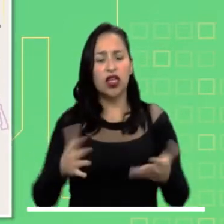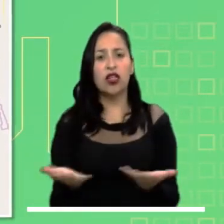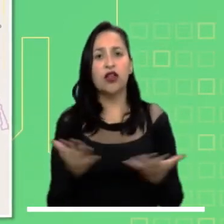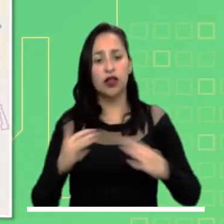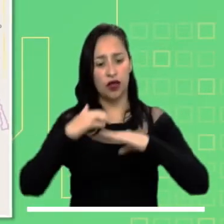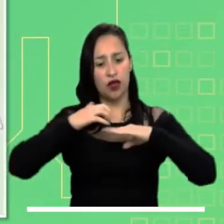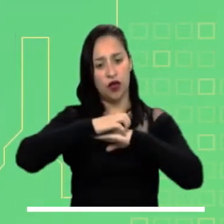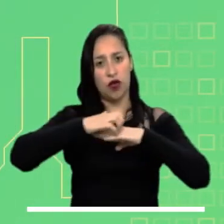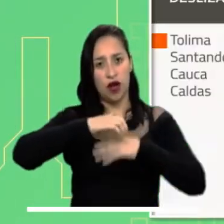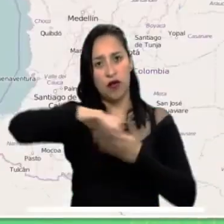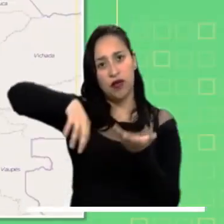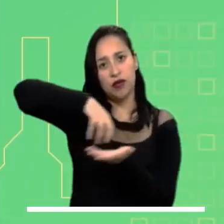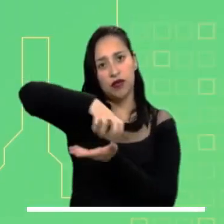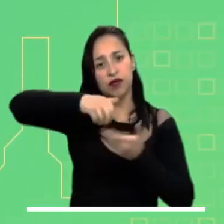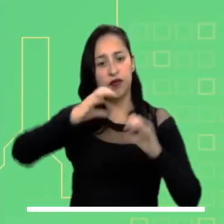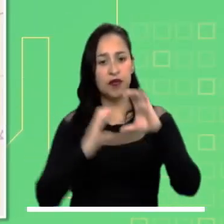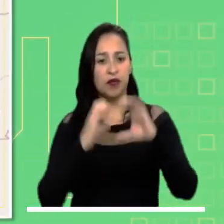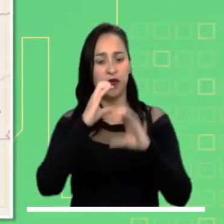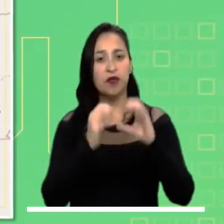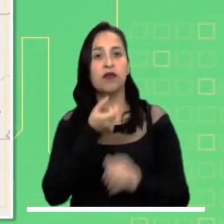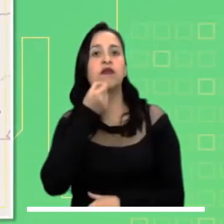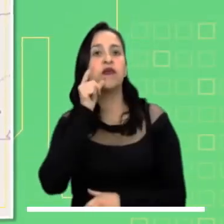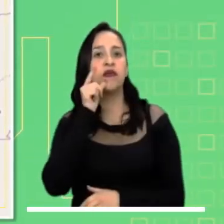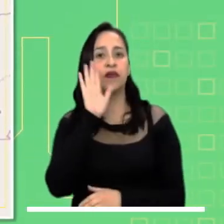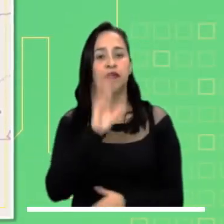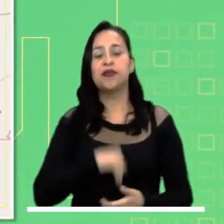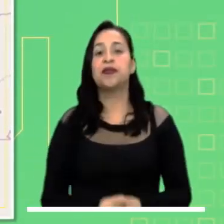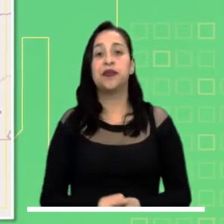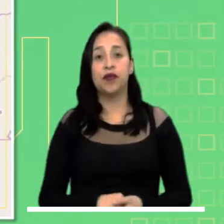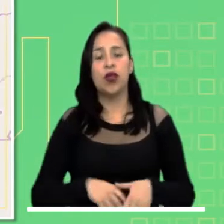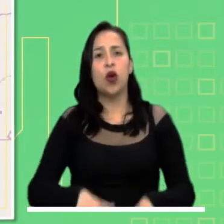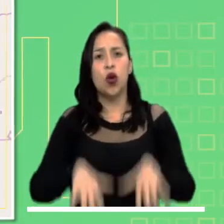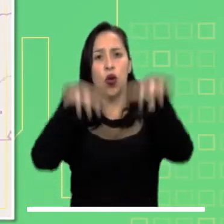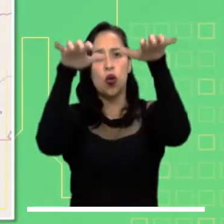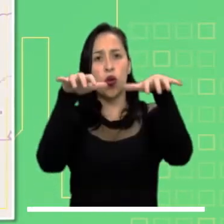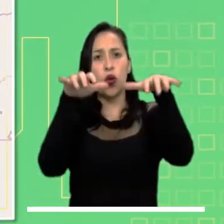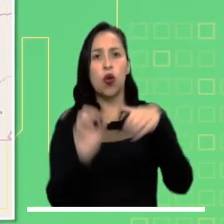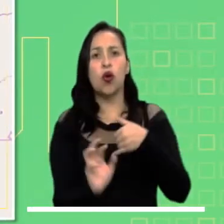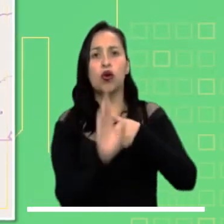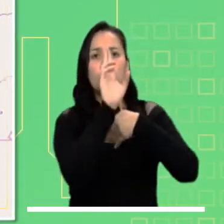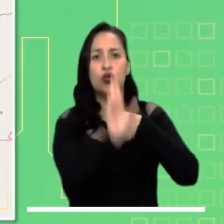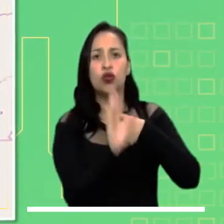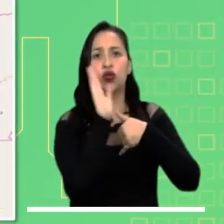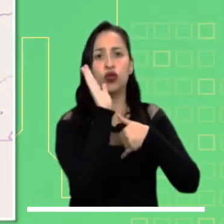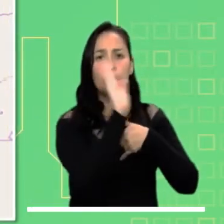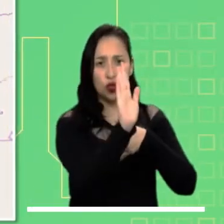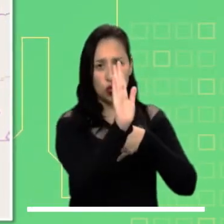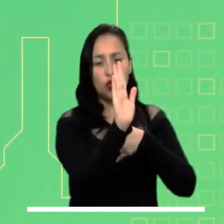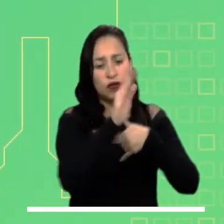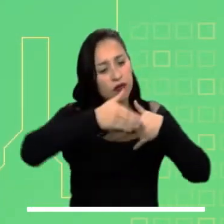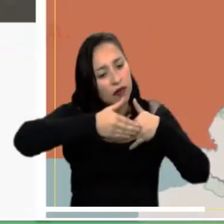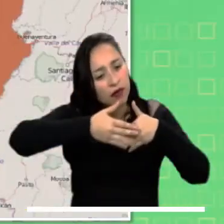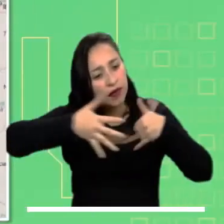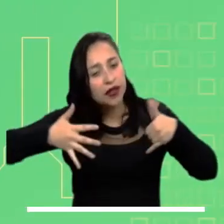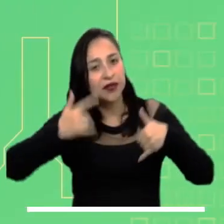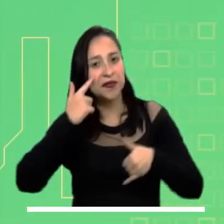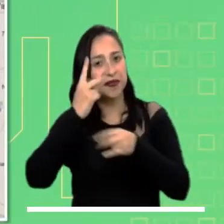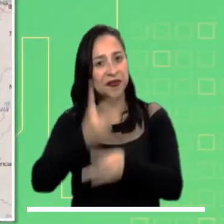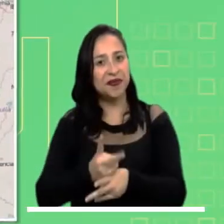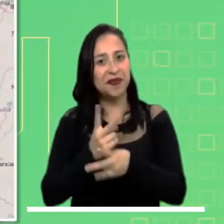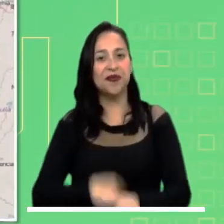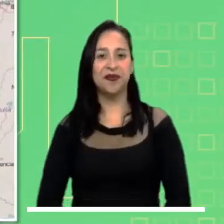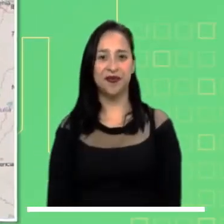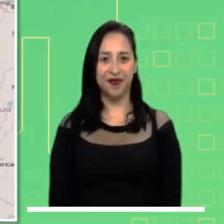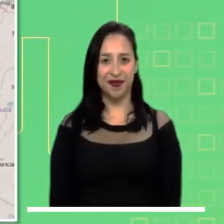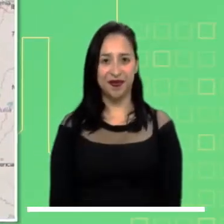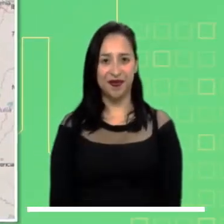Pacífica, Amazónica y Orinoquía. Alta probabilidad de deslizamientos de tierra en las regiones Tolima, Santander, Cauca y Caldas.